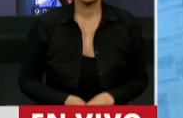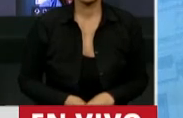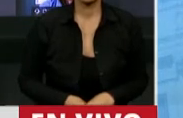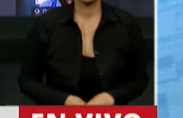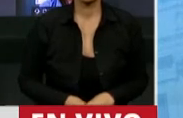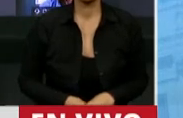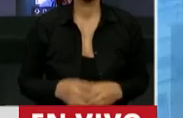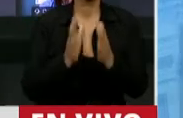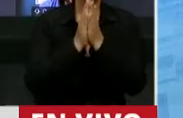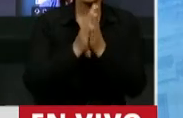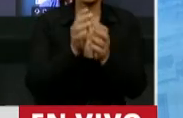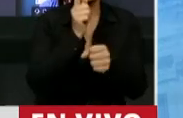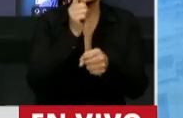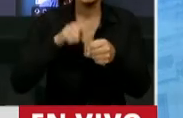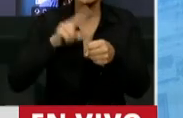¿Puedes habilitar?